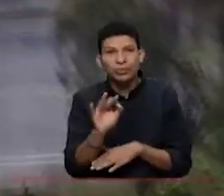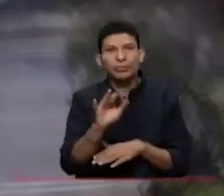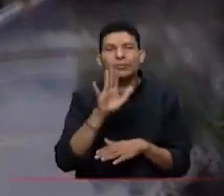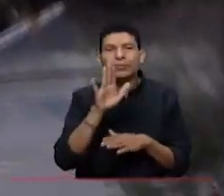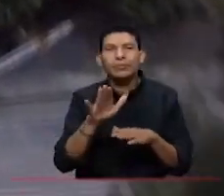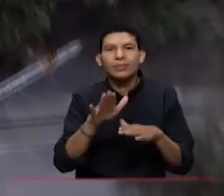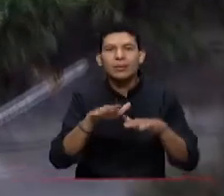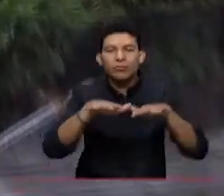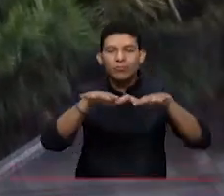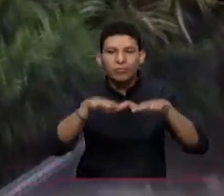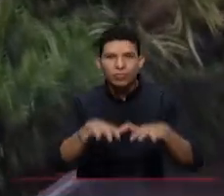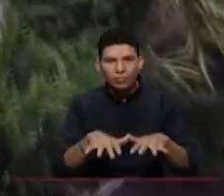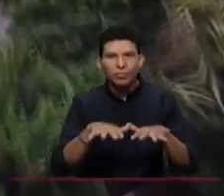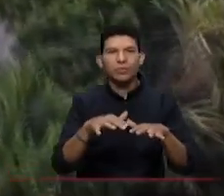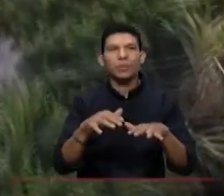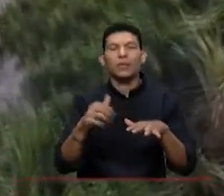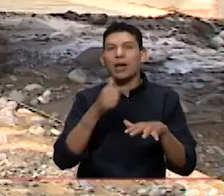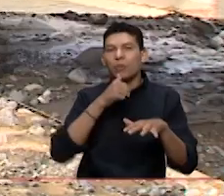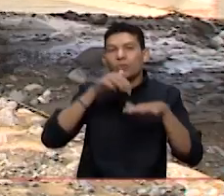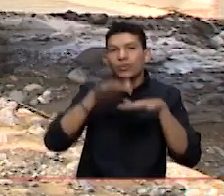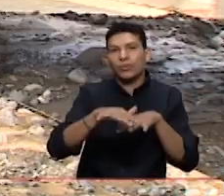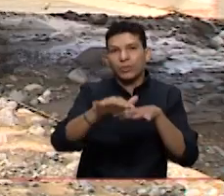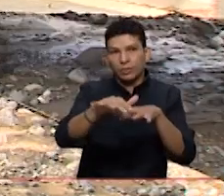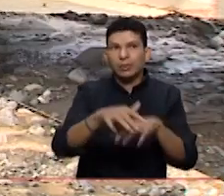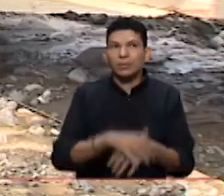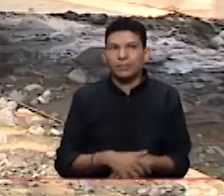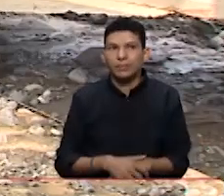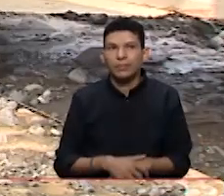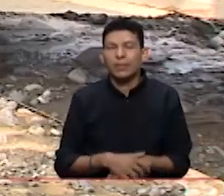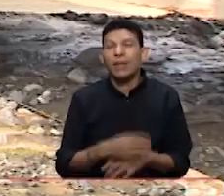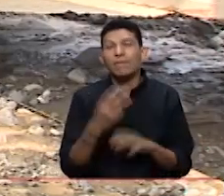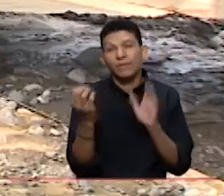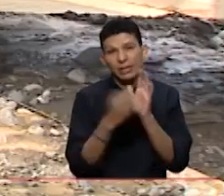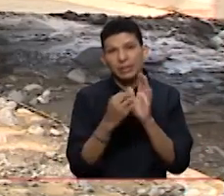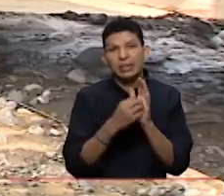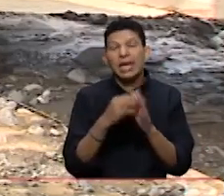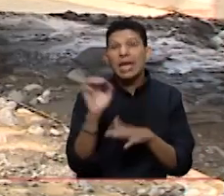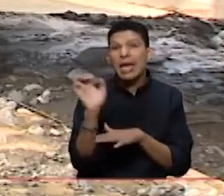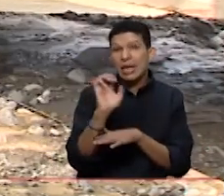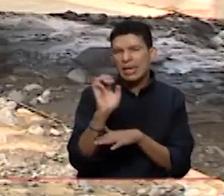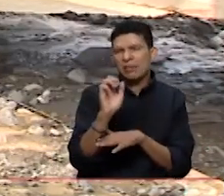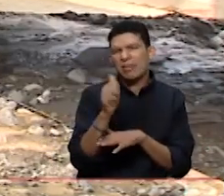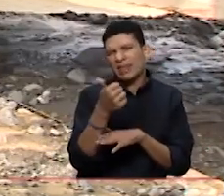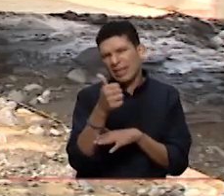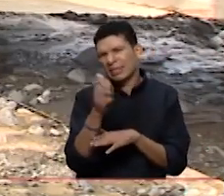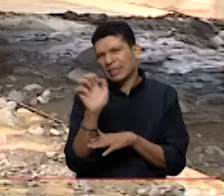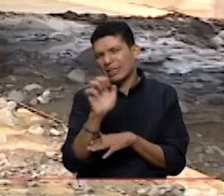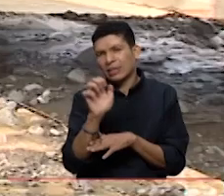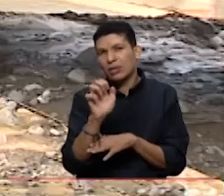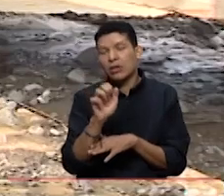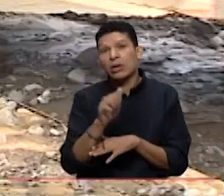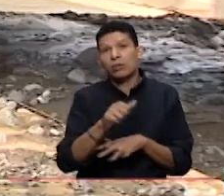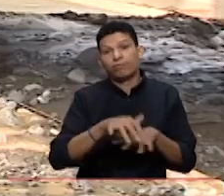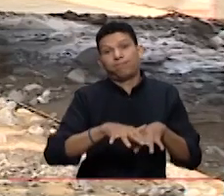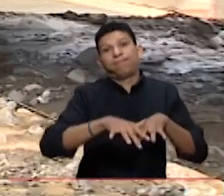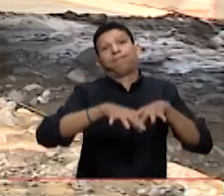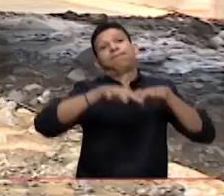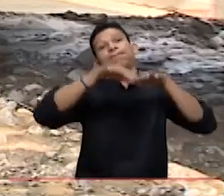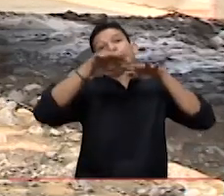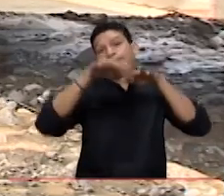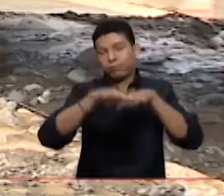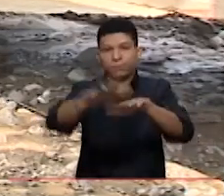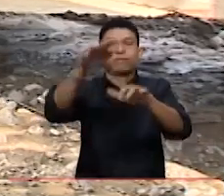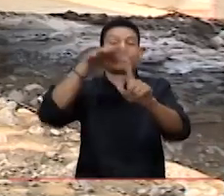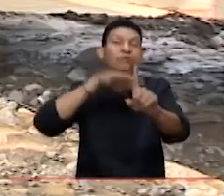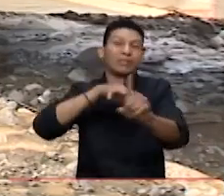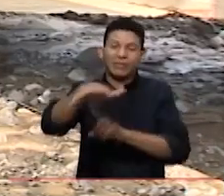sección de tránsito de las aguas. Ha sido constante, pero en el mes de enero, el 10 de enero, se vino una avalancha donde totalmente nos afectó